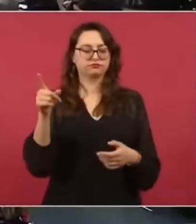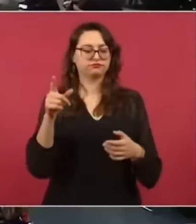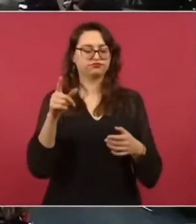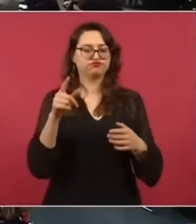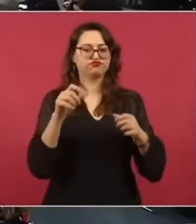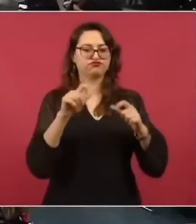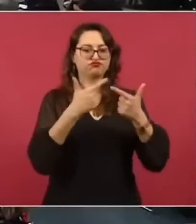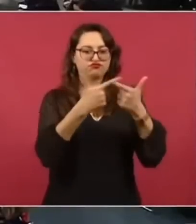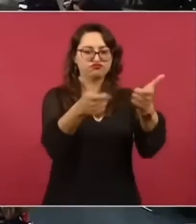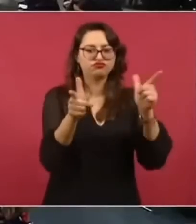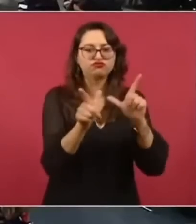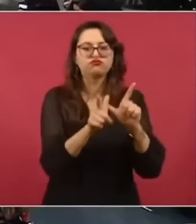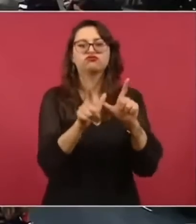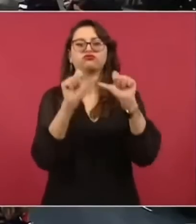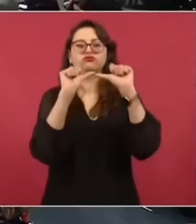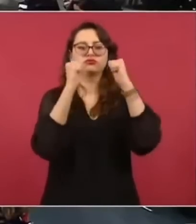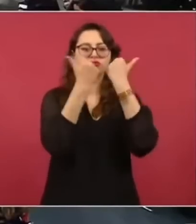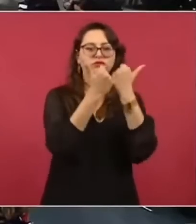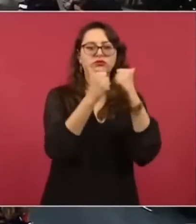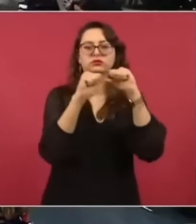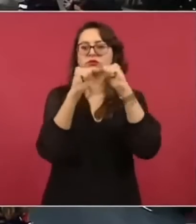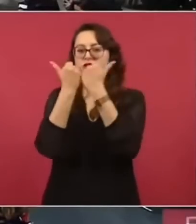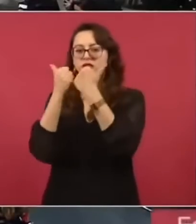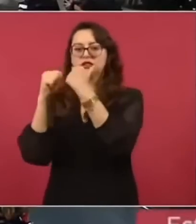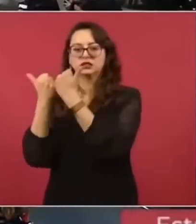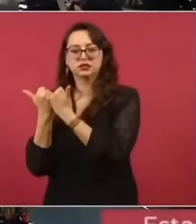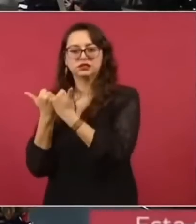que están